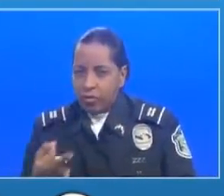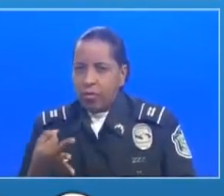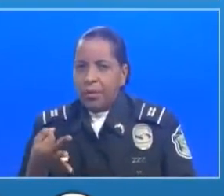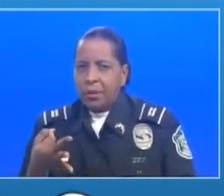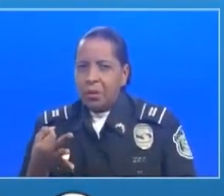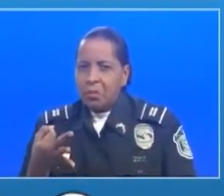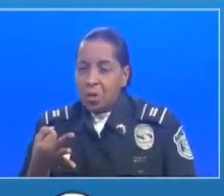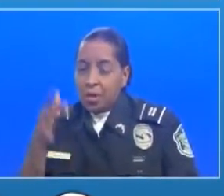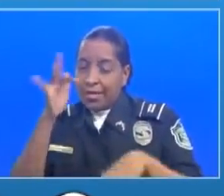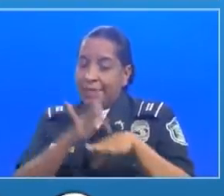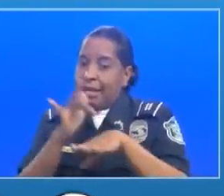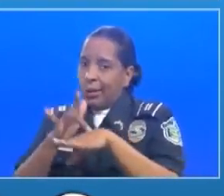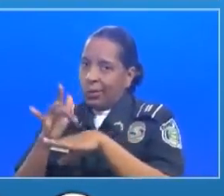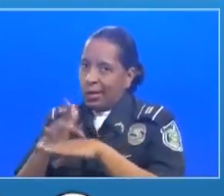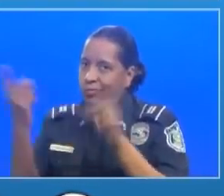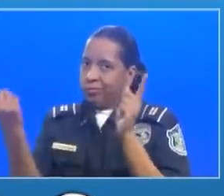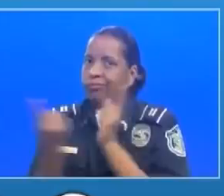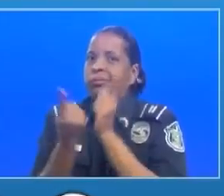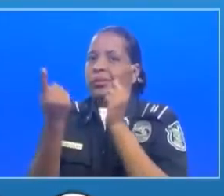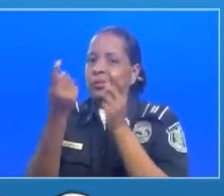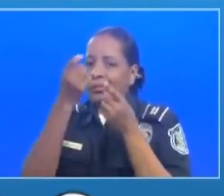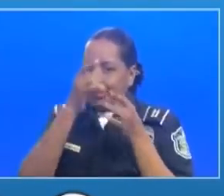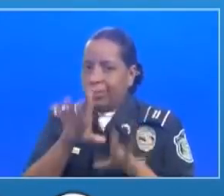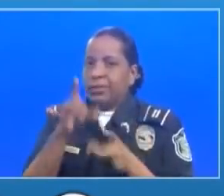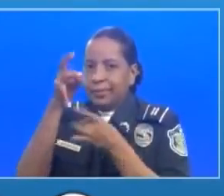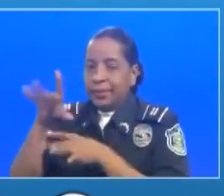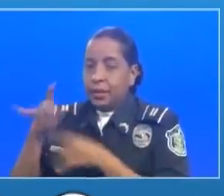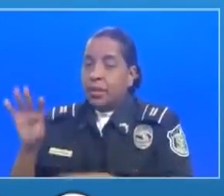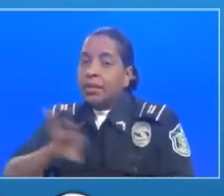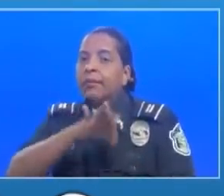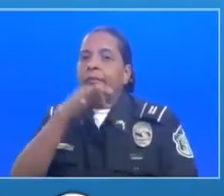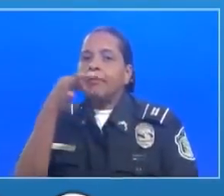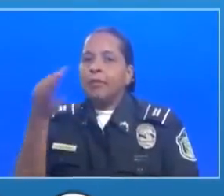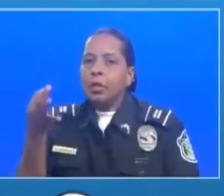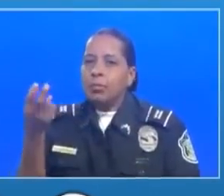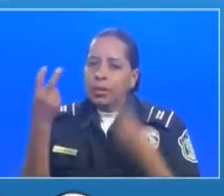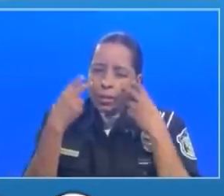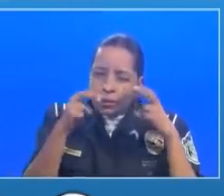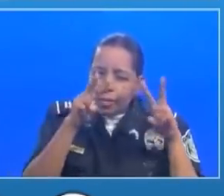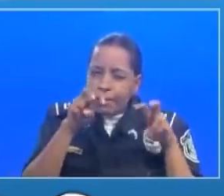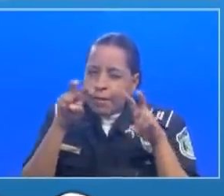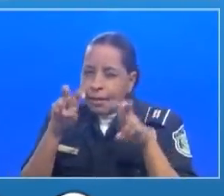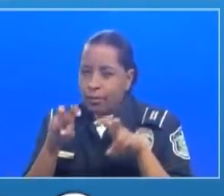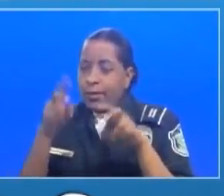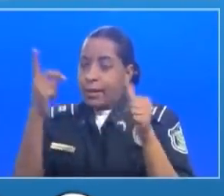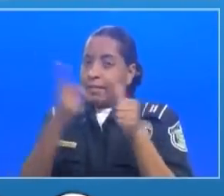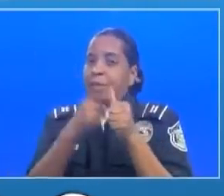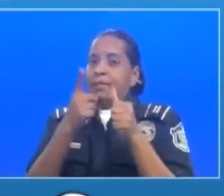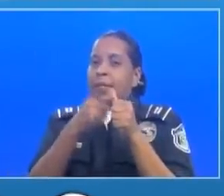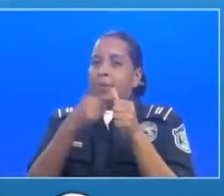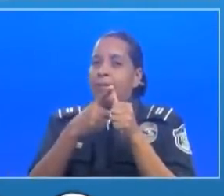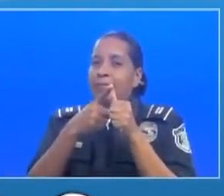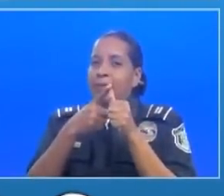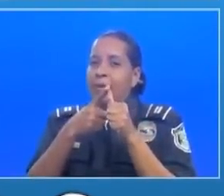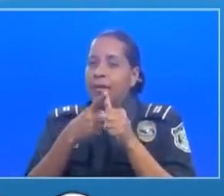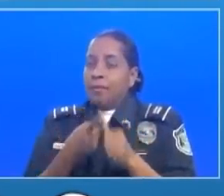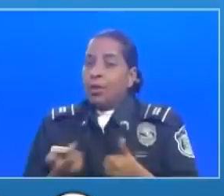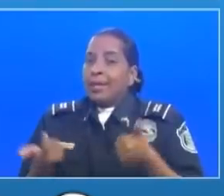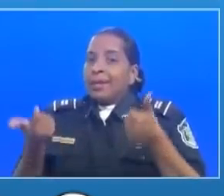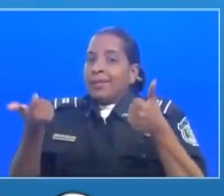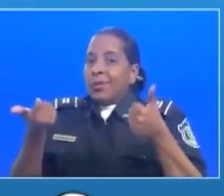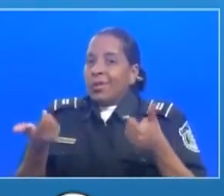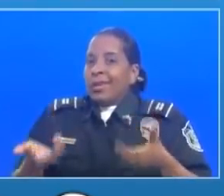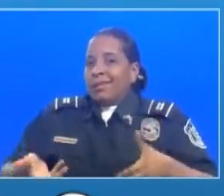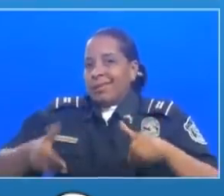pudo haberse dado un contagio y de esa forma se valora la situación y se decide si se cierra